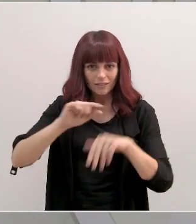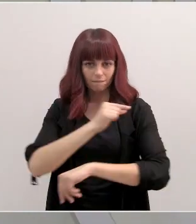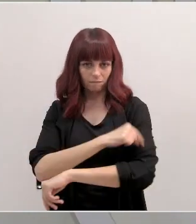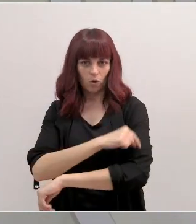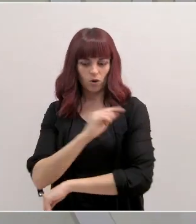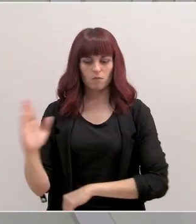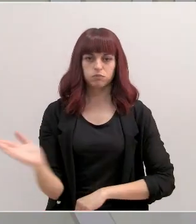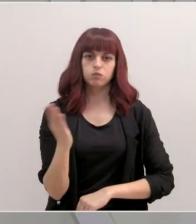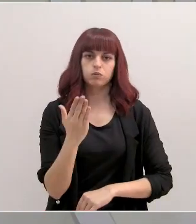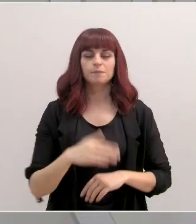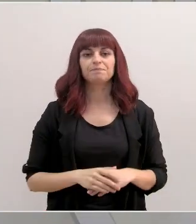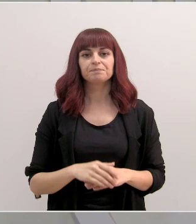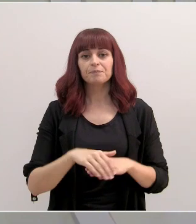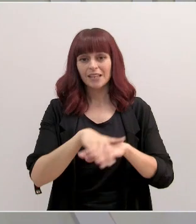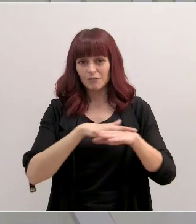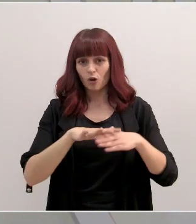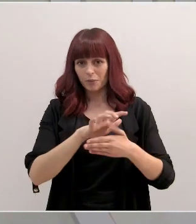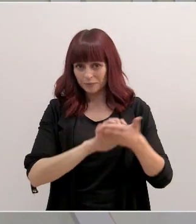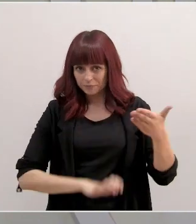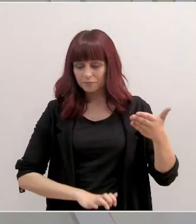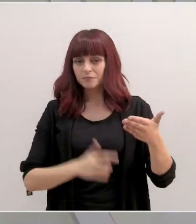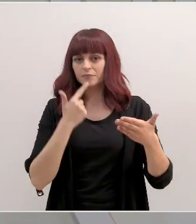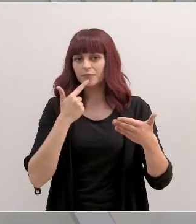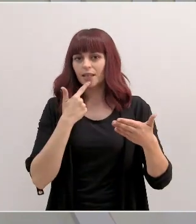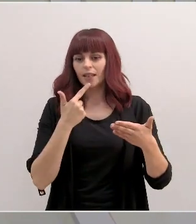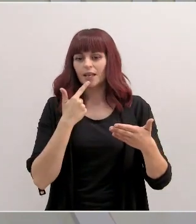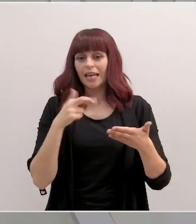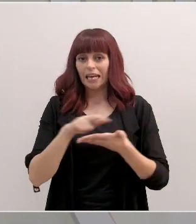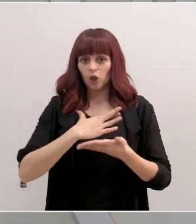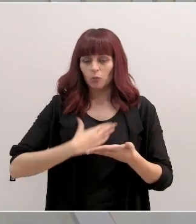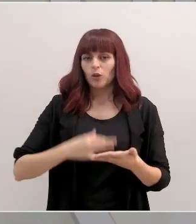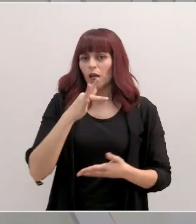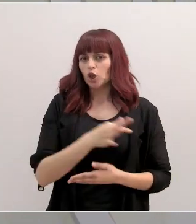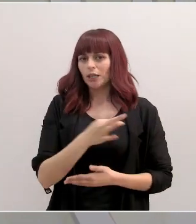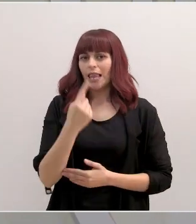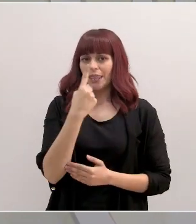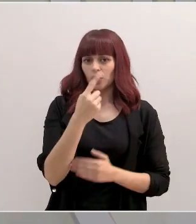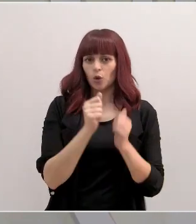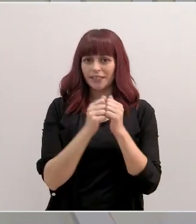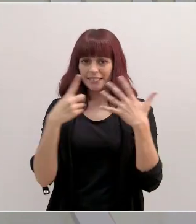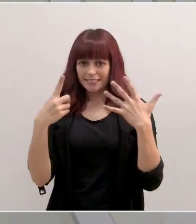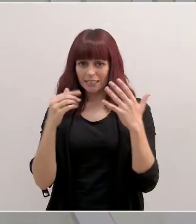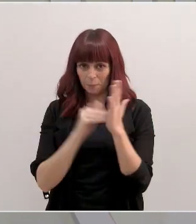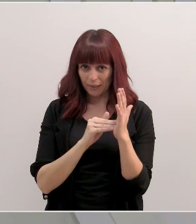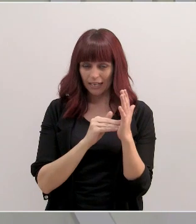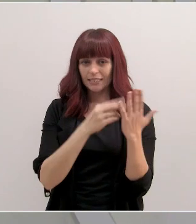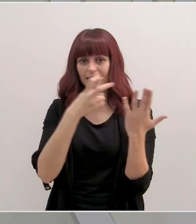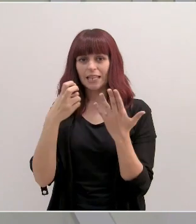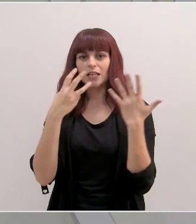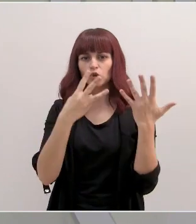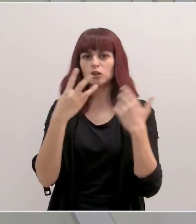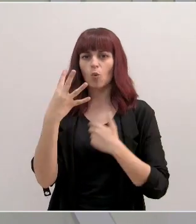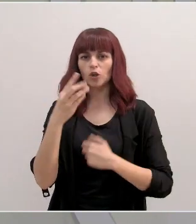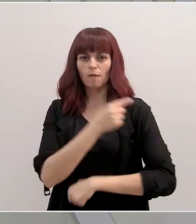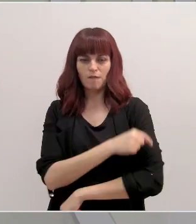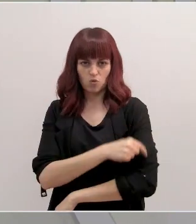último informe de vacunación del Ministerio, la región de Murcia ha administrado ya un total de 126.784 vacunas,